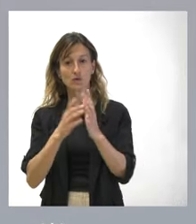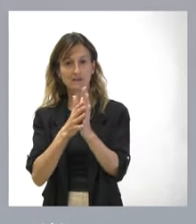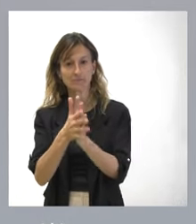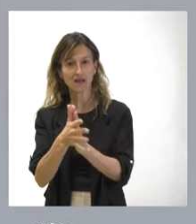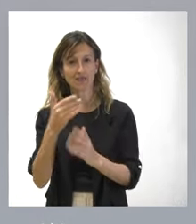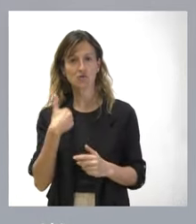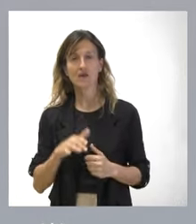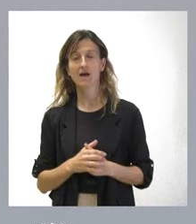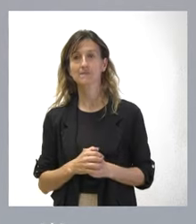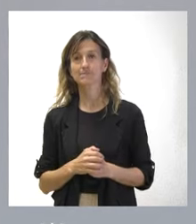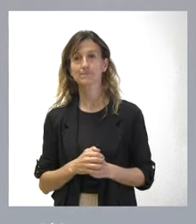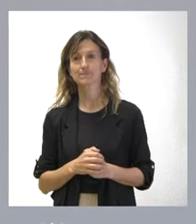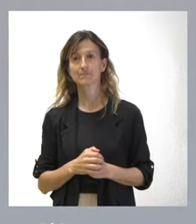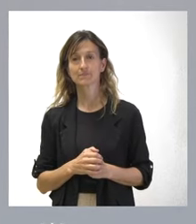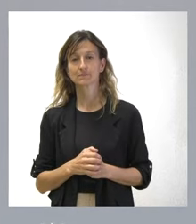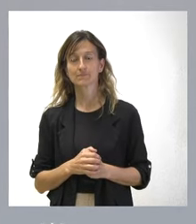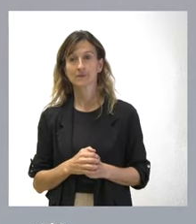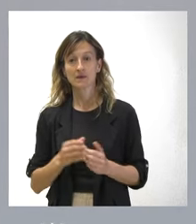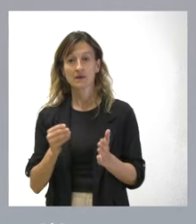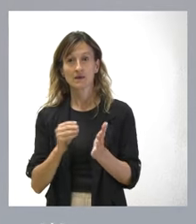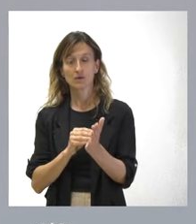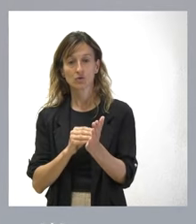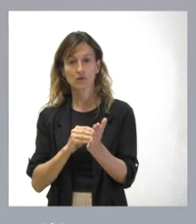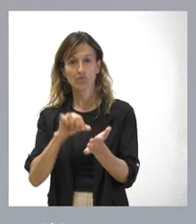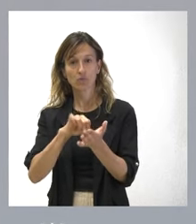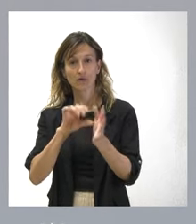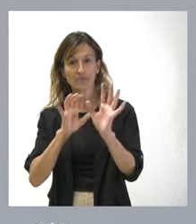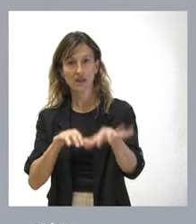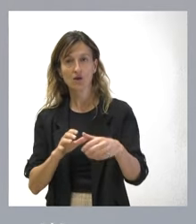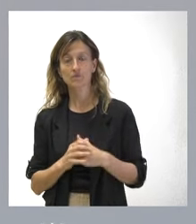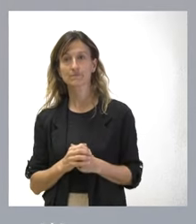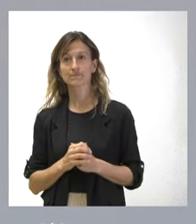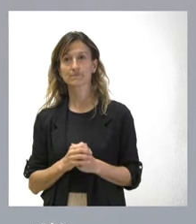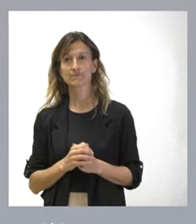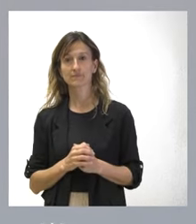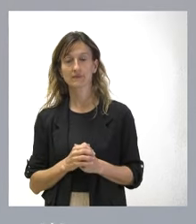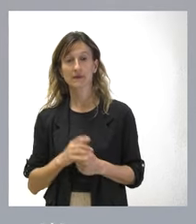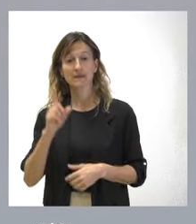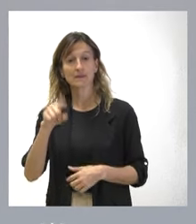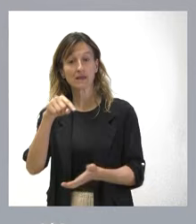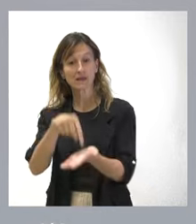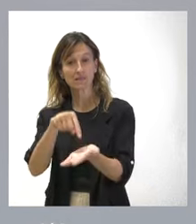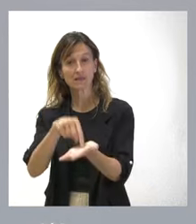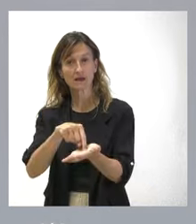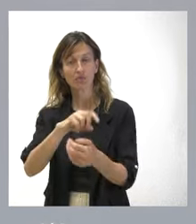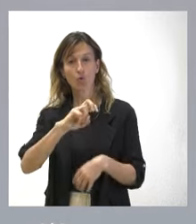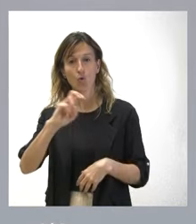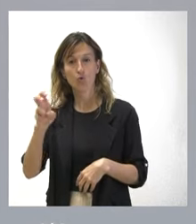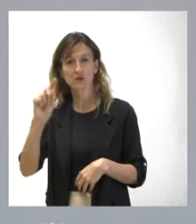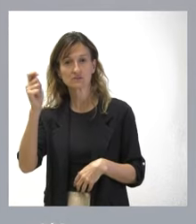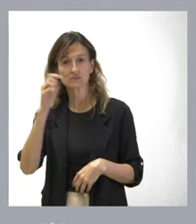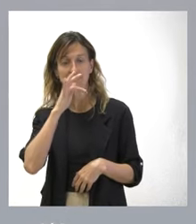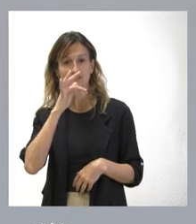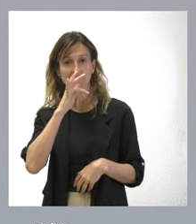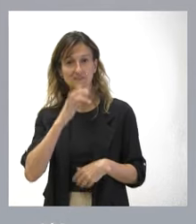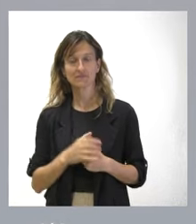incluyen a la propia ciudad de León. Pero también es verdad que seguimos reivindicando a aquellas otras que no hemos conseguido y